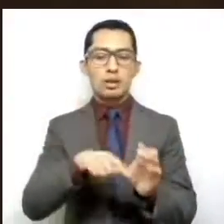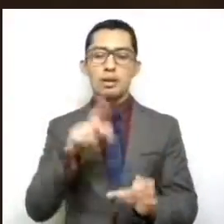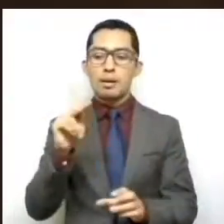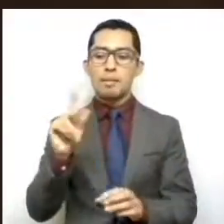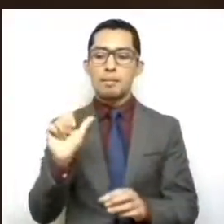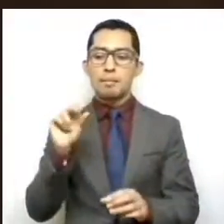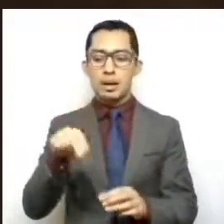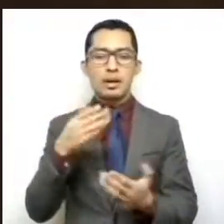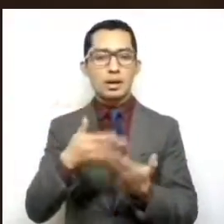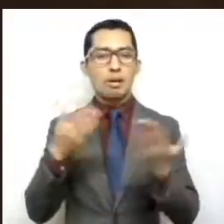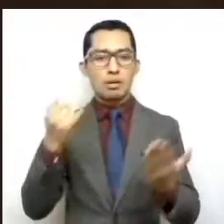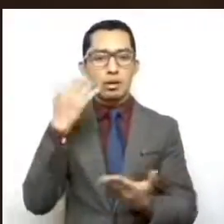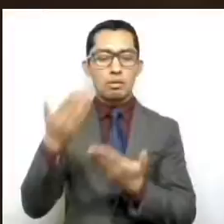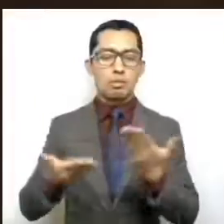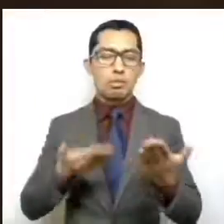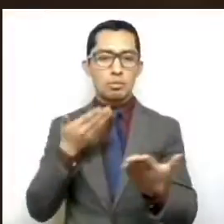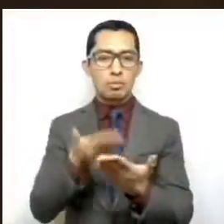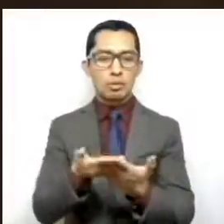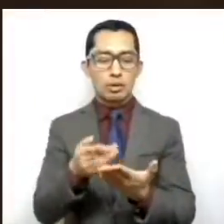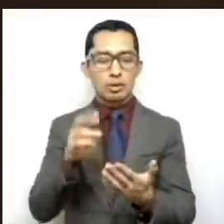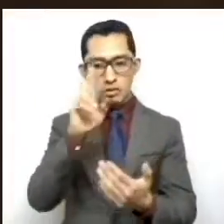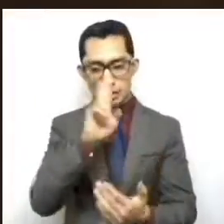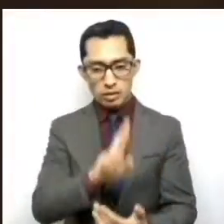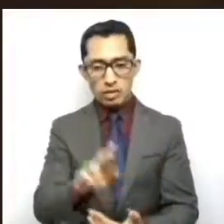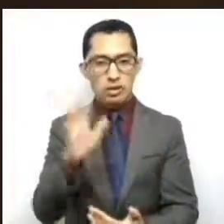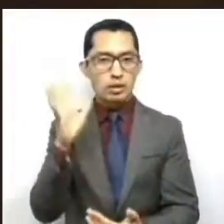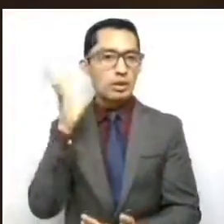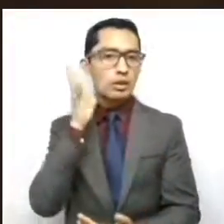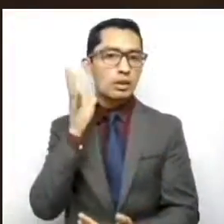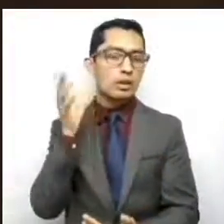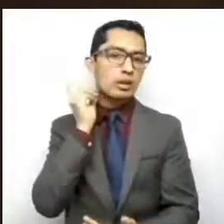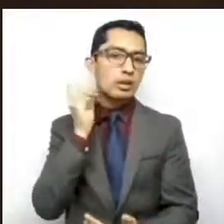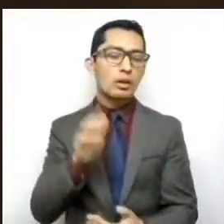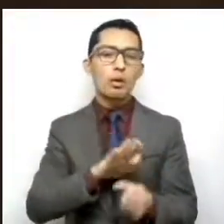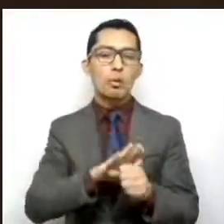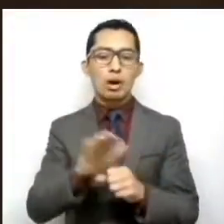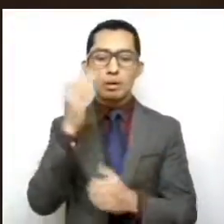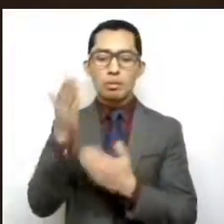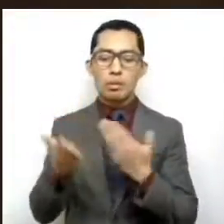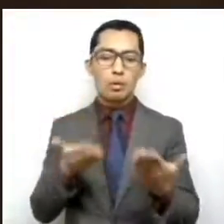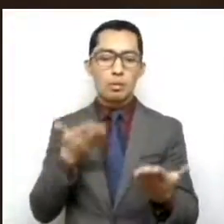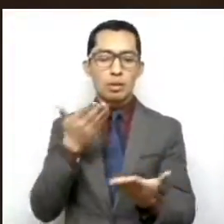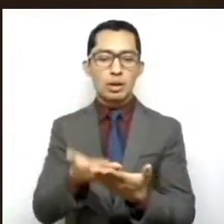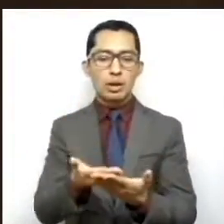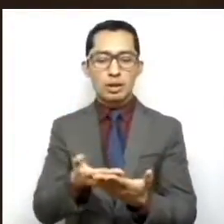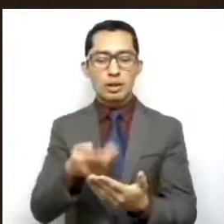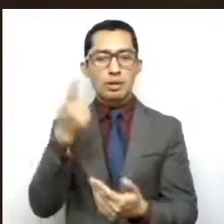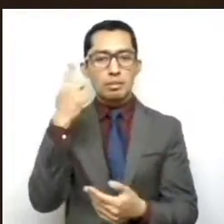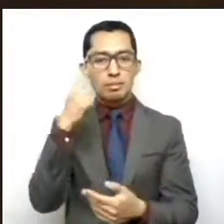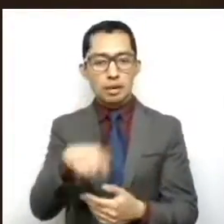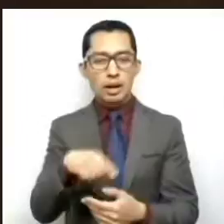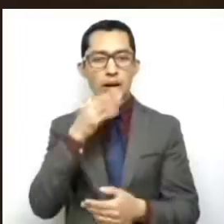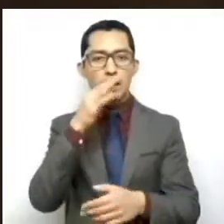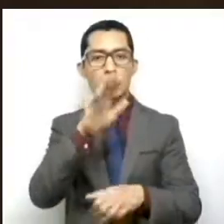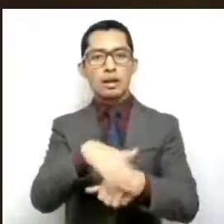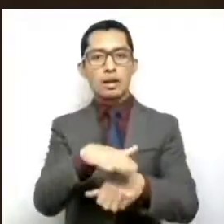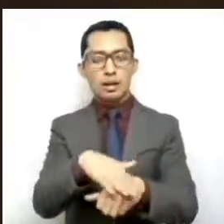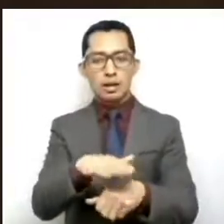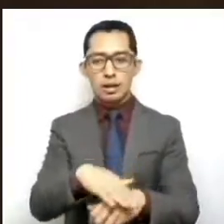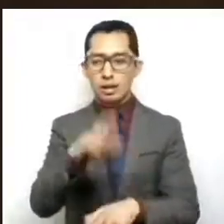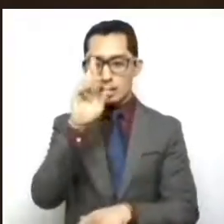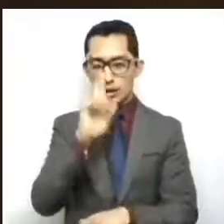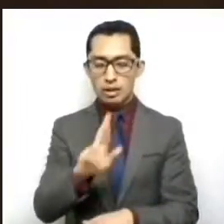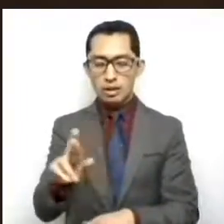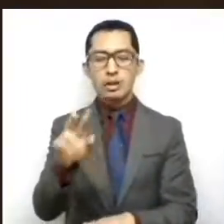consideración de esta honorable legislatura, proyecto de punto de acuerdo por el que se exhorta respetuosamente